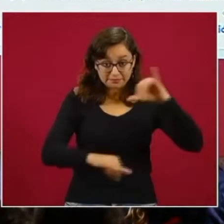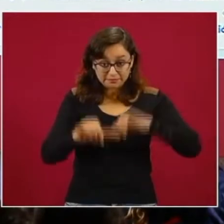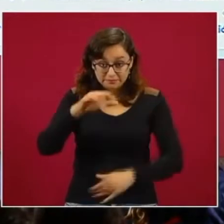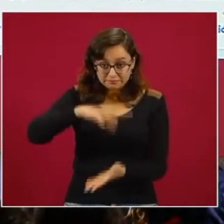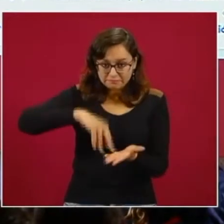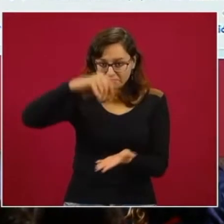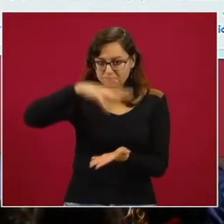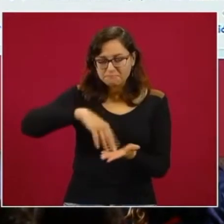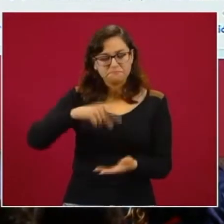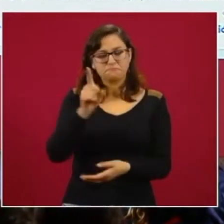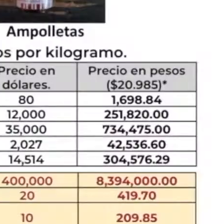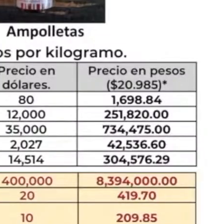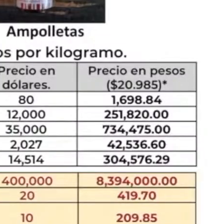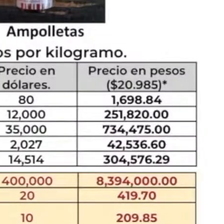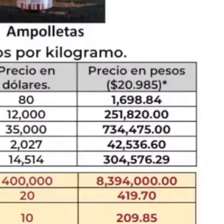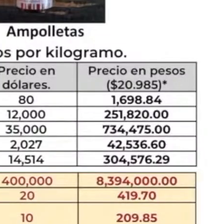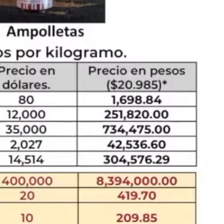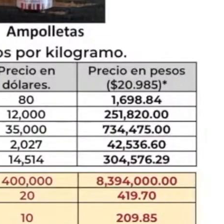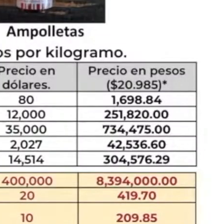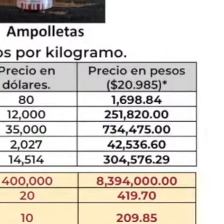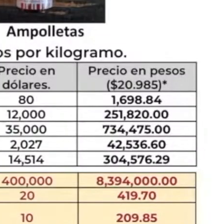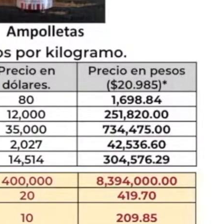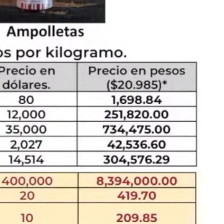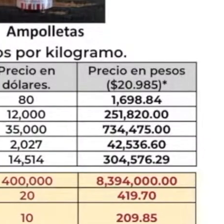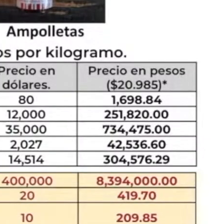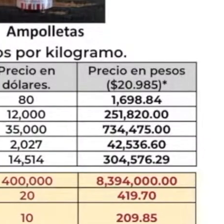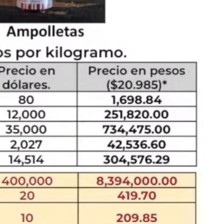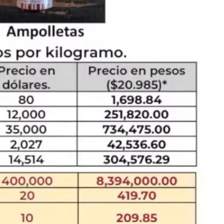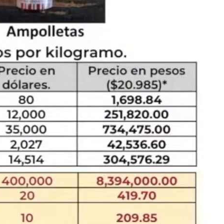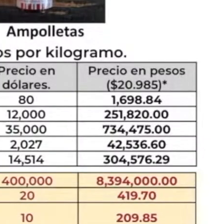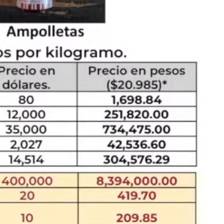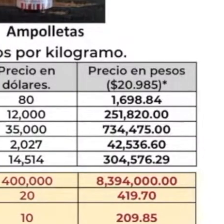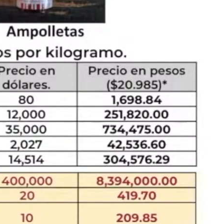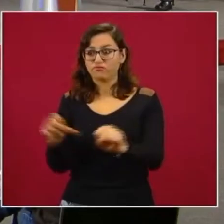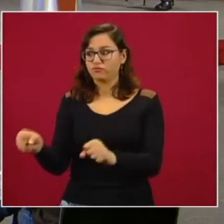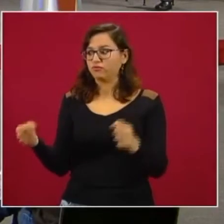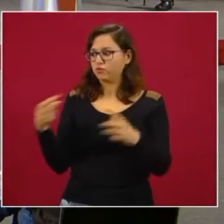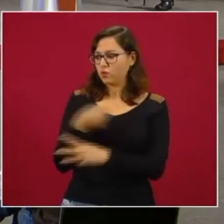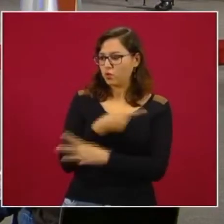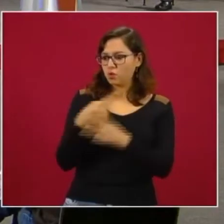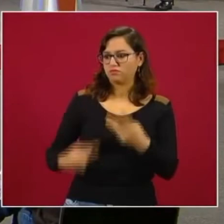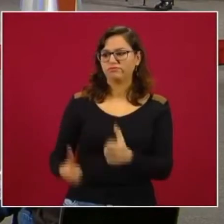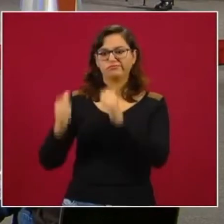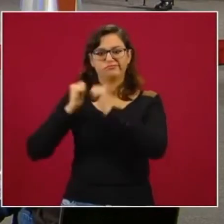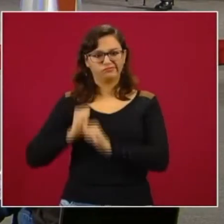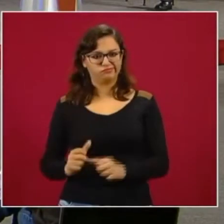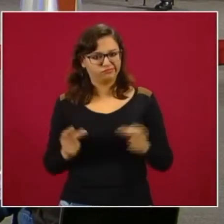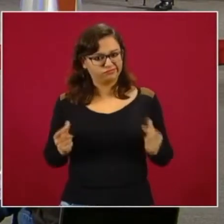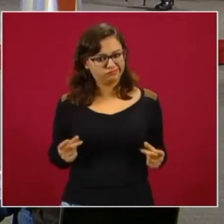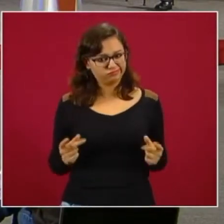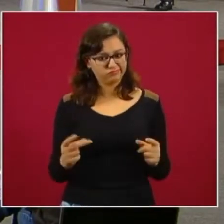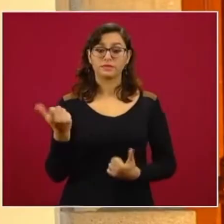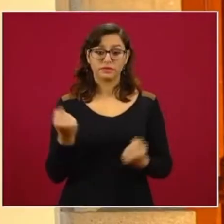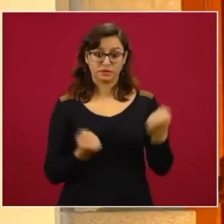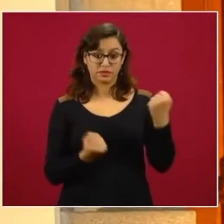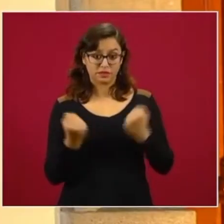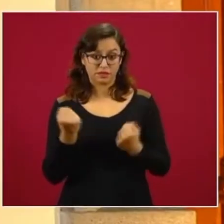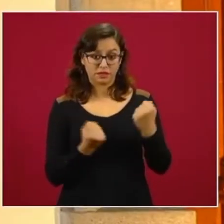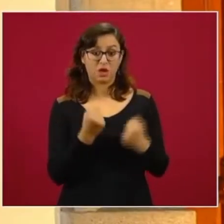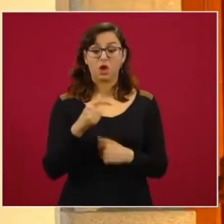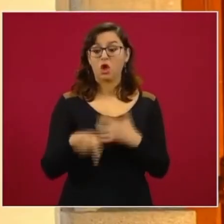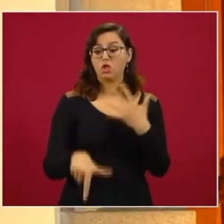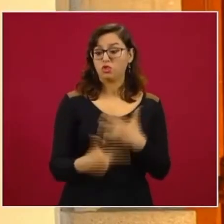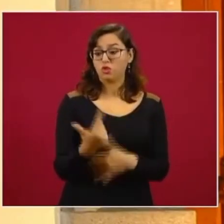fentanilo no se produce en nuestro país, pero sí se maquilan las tabletas de esta sustancia. Las rutas que se han